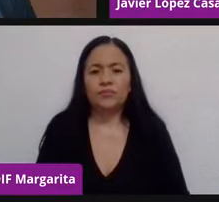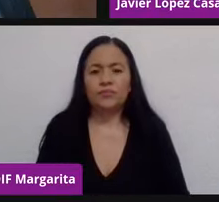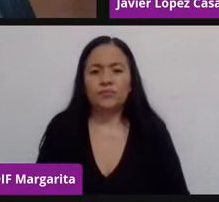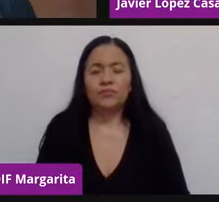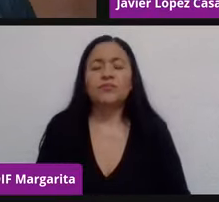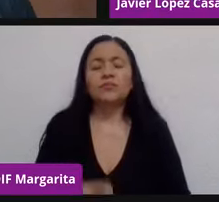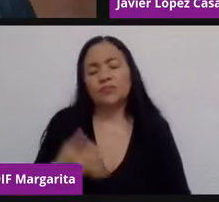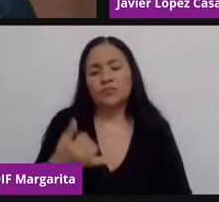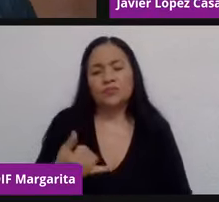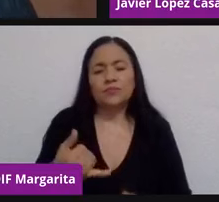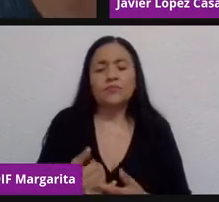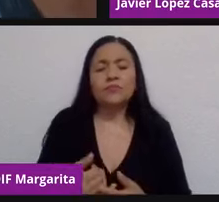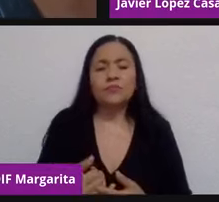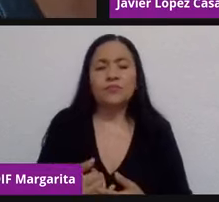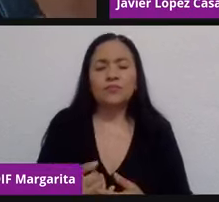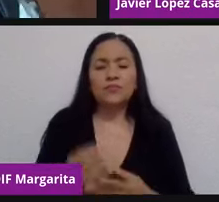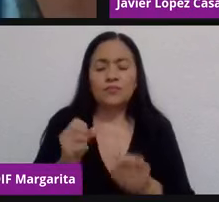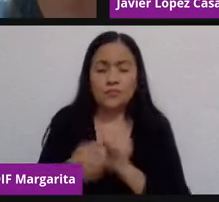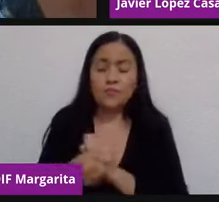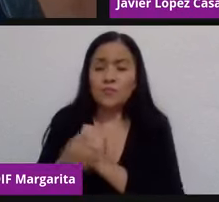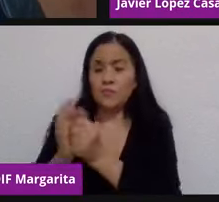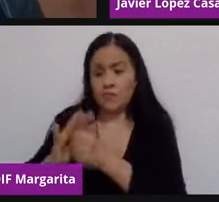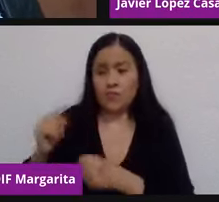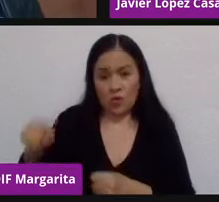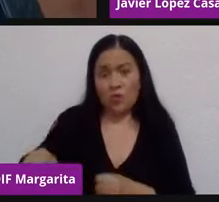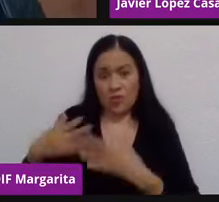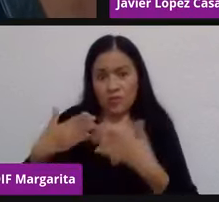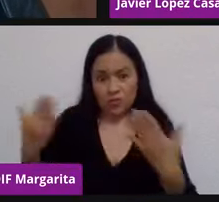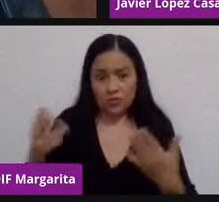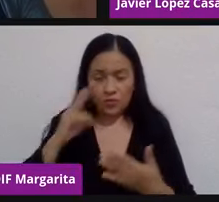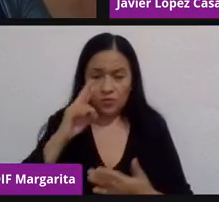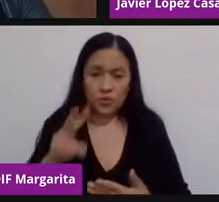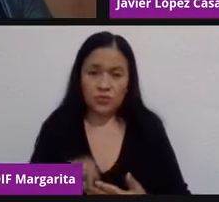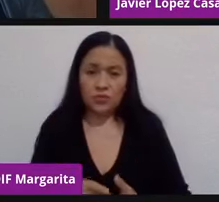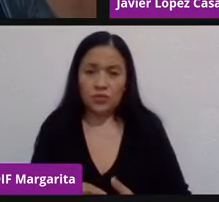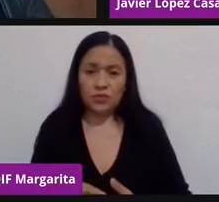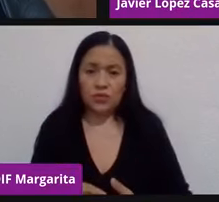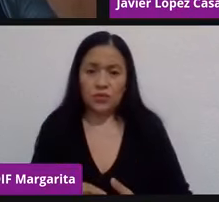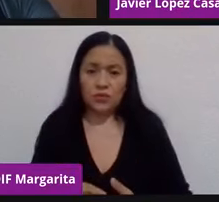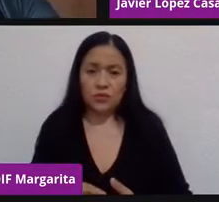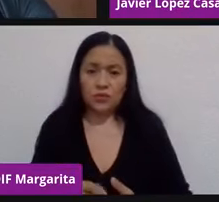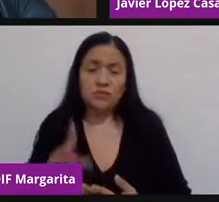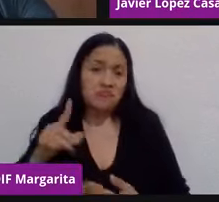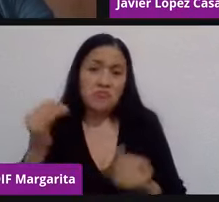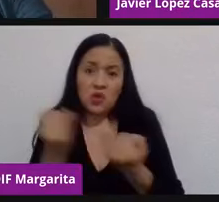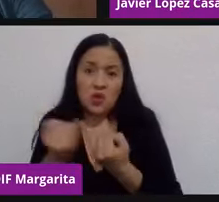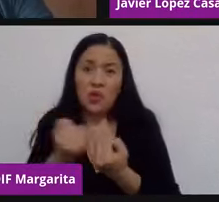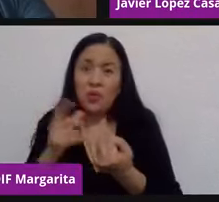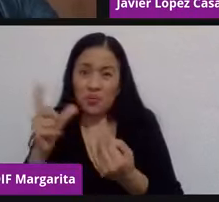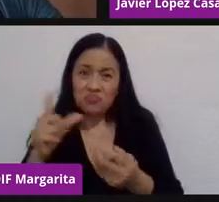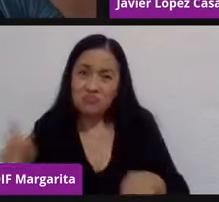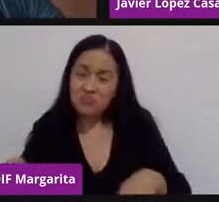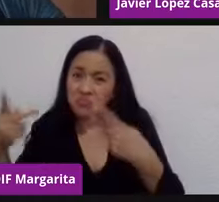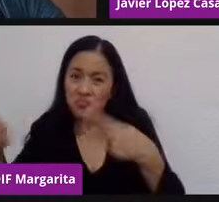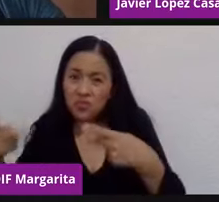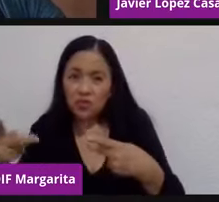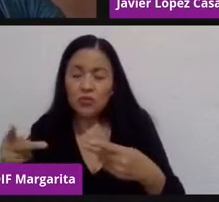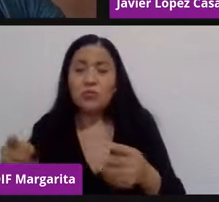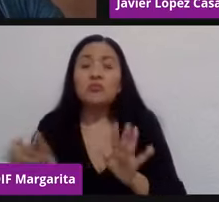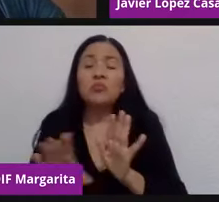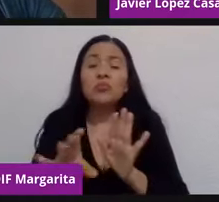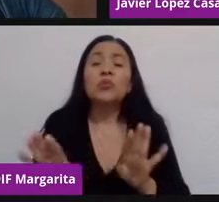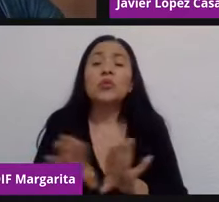este tiempo de pandemia, pues mi interacción comercial o económica, donde lo vemos reflejado